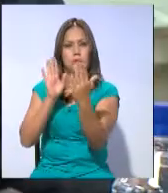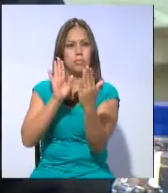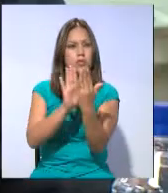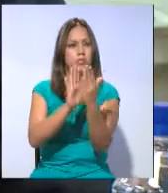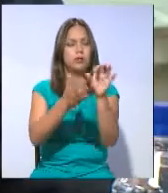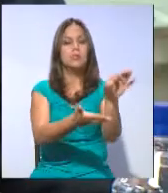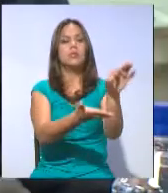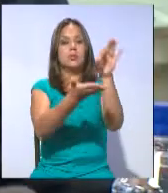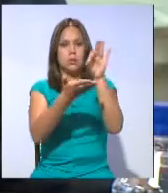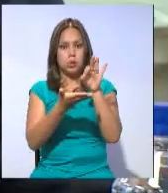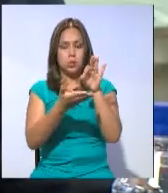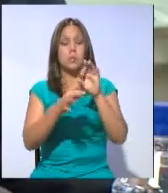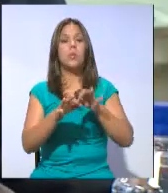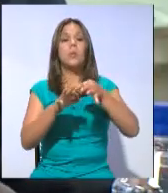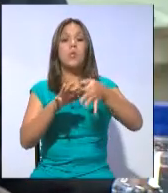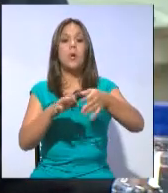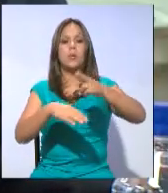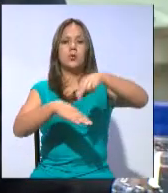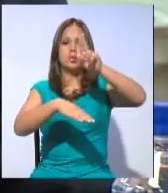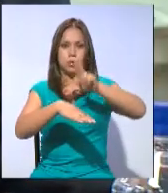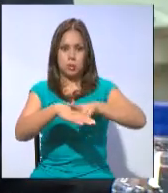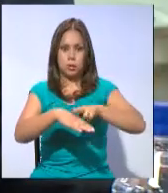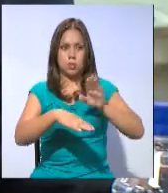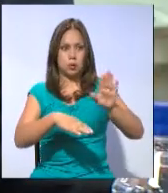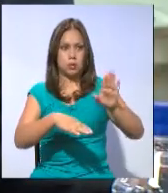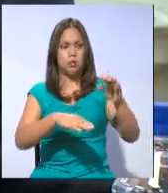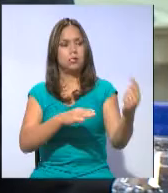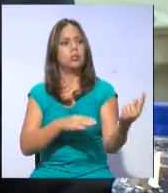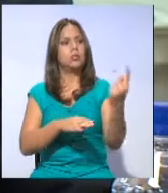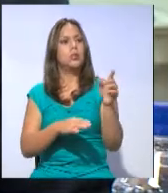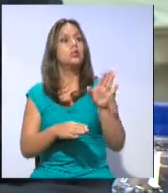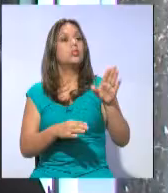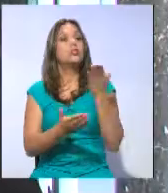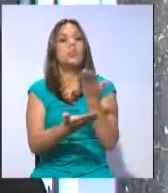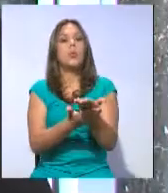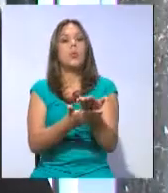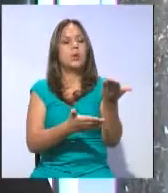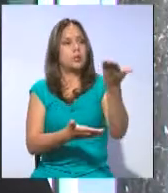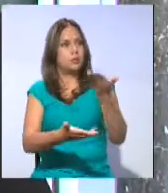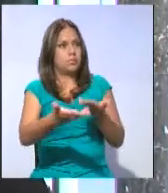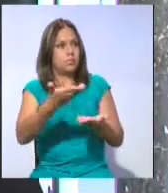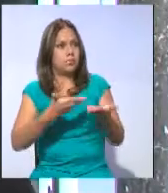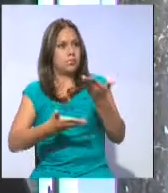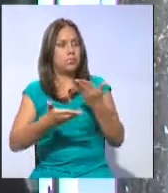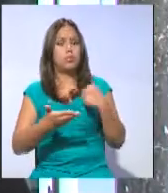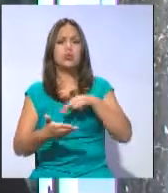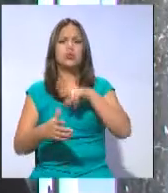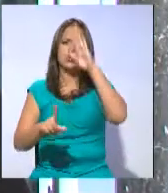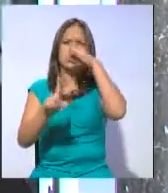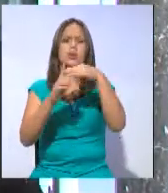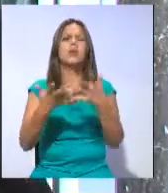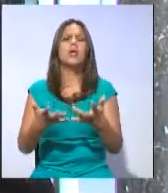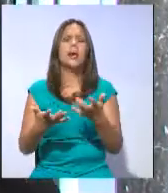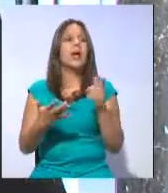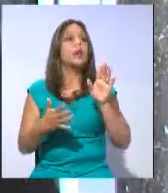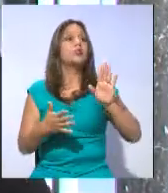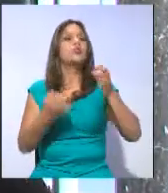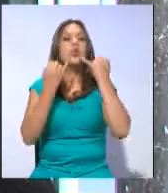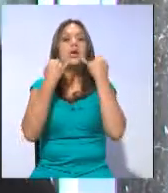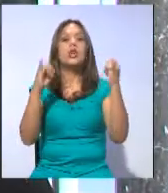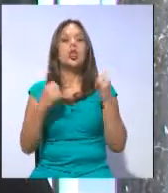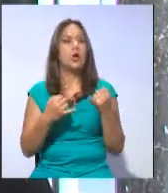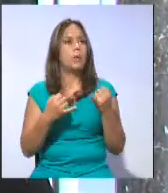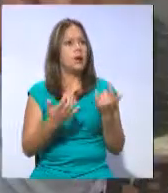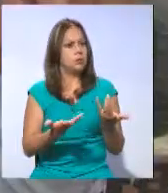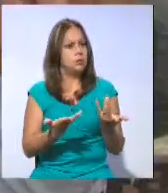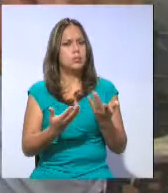representantes de pueblos y nacionalidades para conocer sus propuestas. Queremos rescatar y recuperar esas lenguas, la constitución así lo